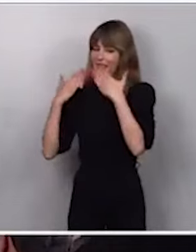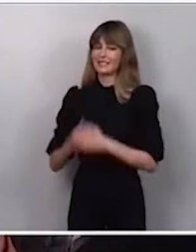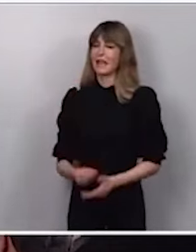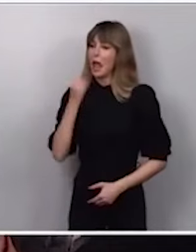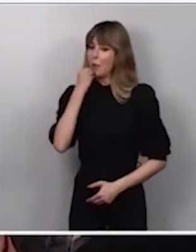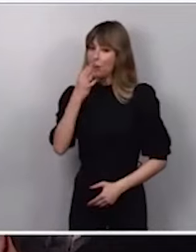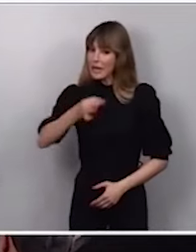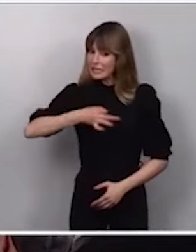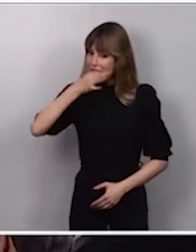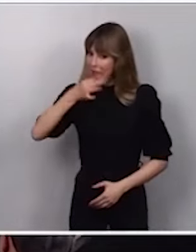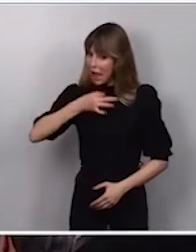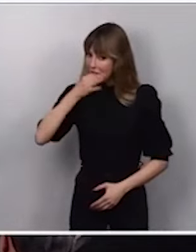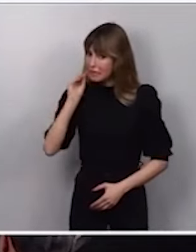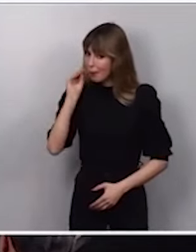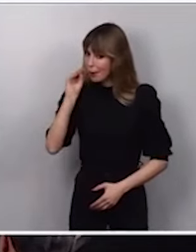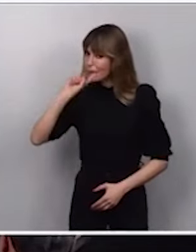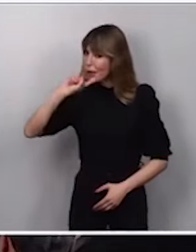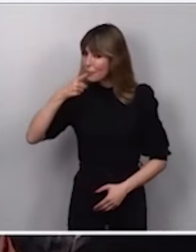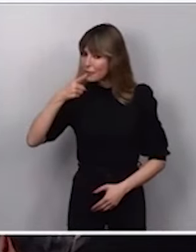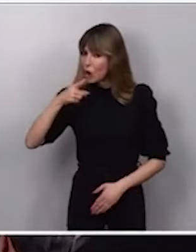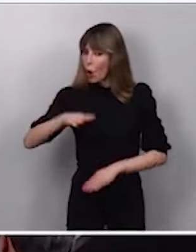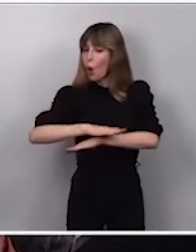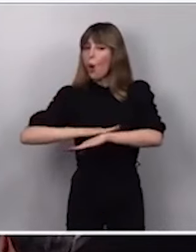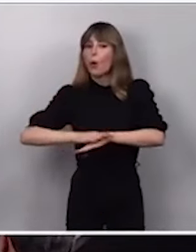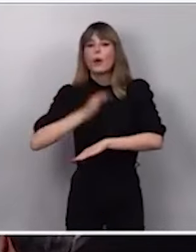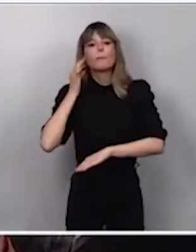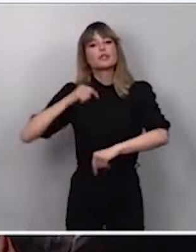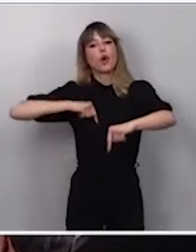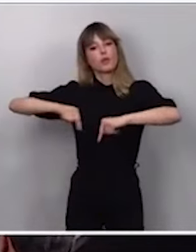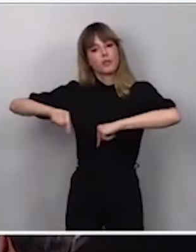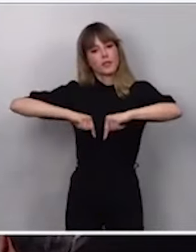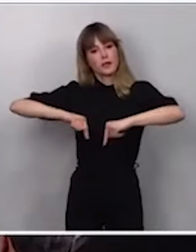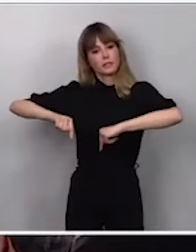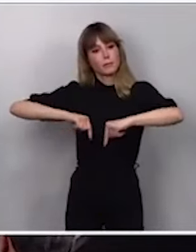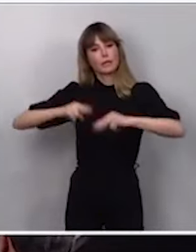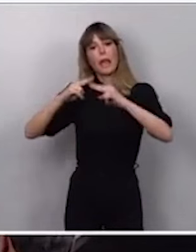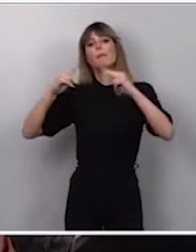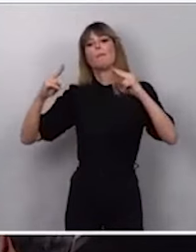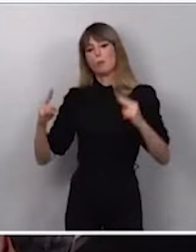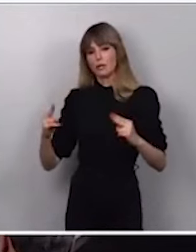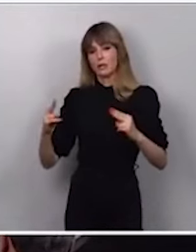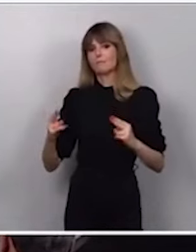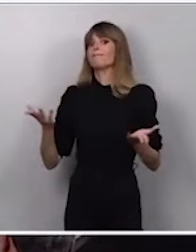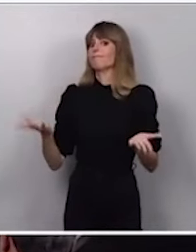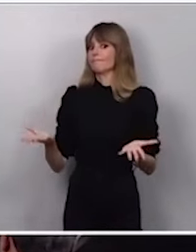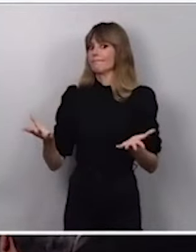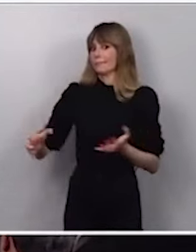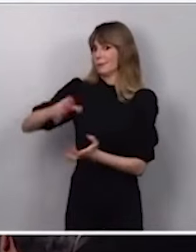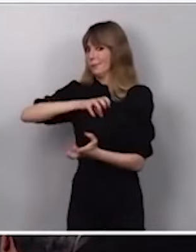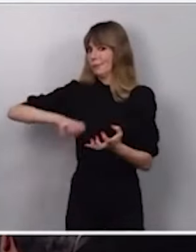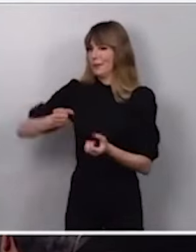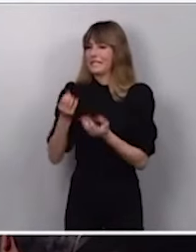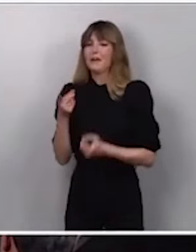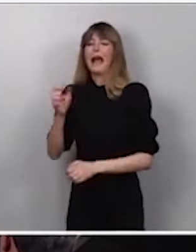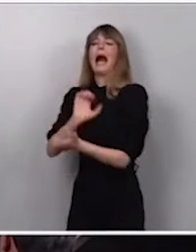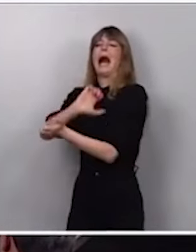Buenas tardes. Quería preguntar en primer lugar al ministro de Transportes, al señor Óscar Puente, por las polémicas declaraciones. Se ríe